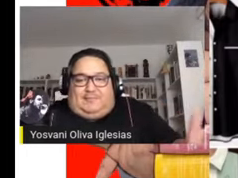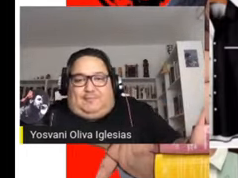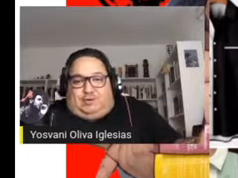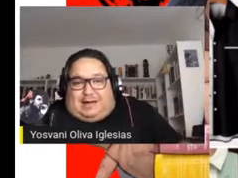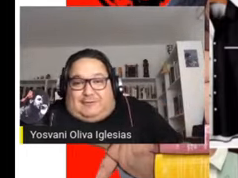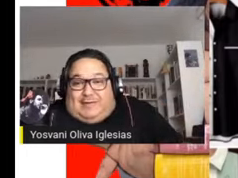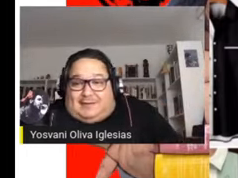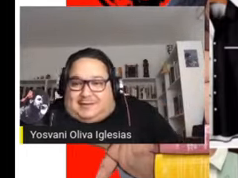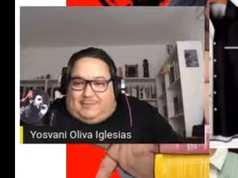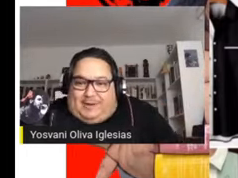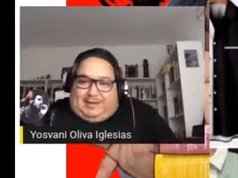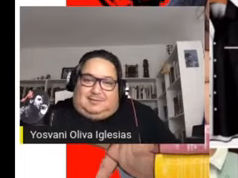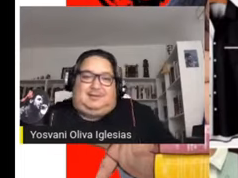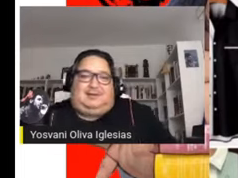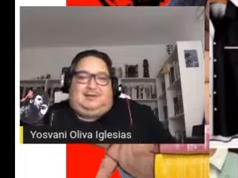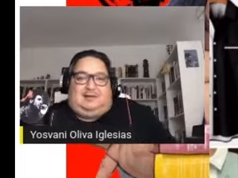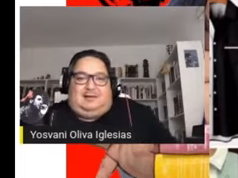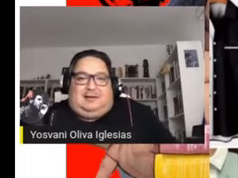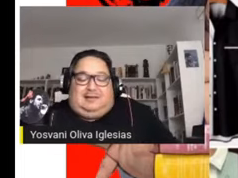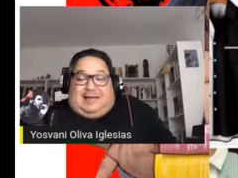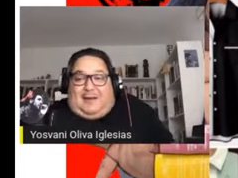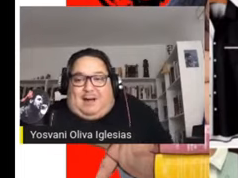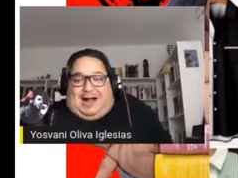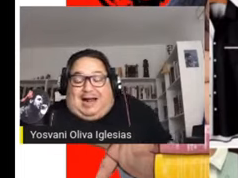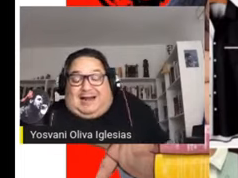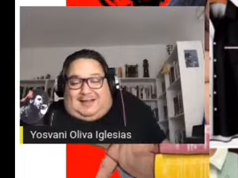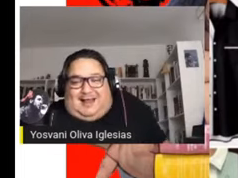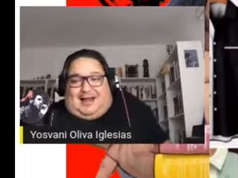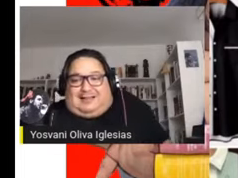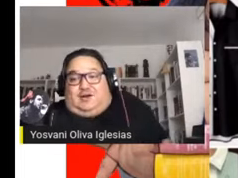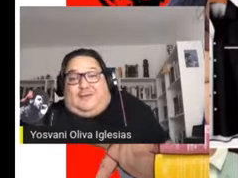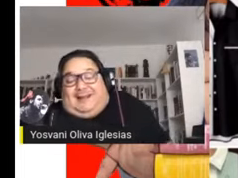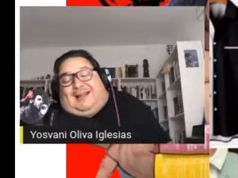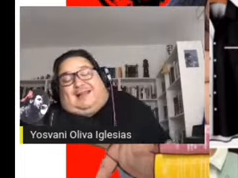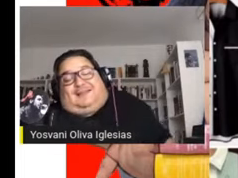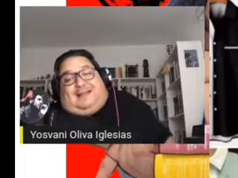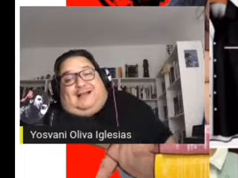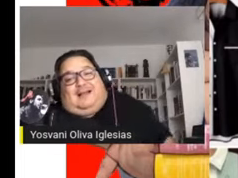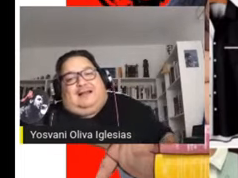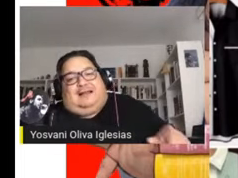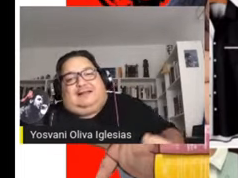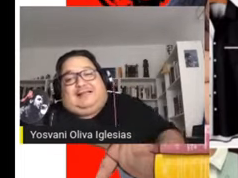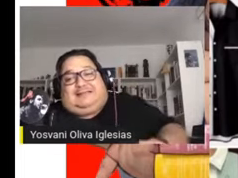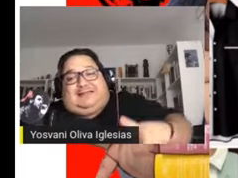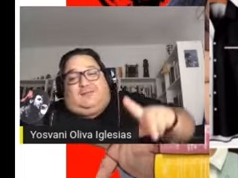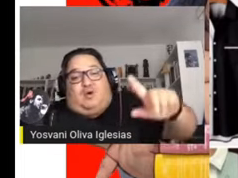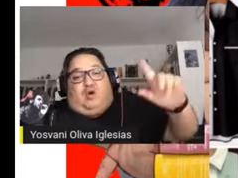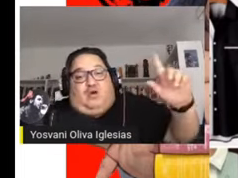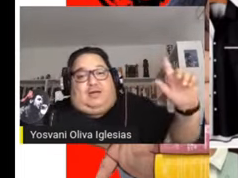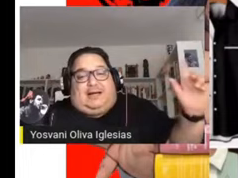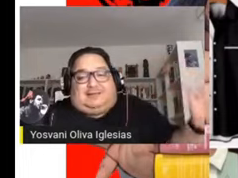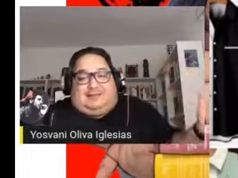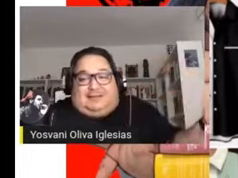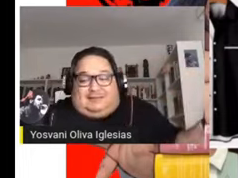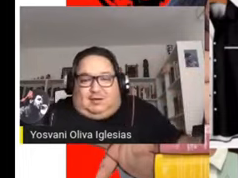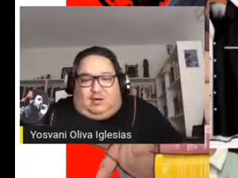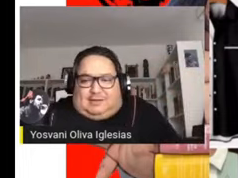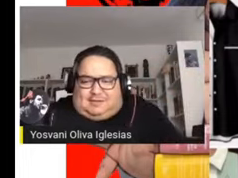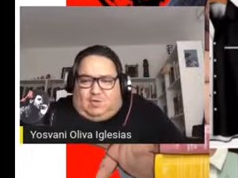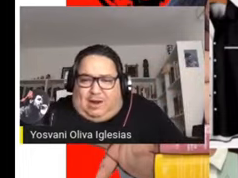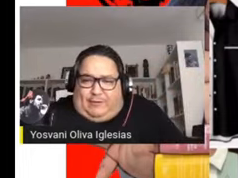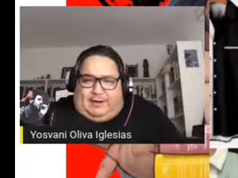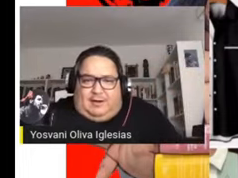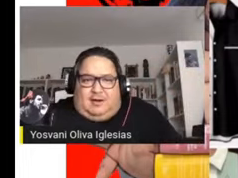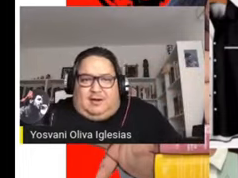Déjense explotar abiertamente. Llama a las ideas latinoamericanistas decimonónicas del